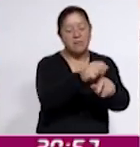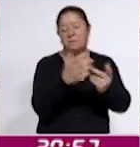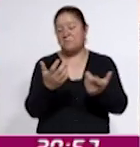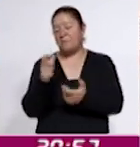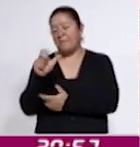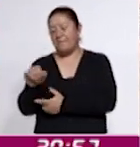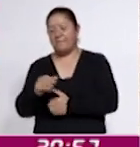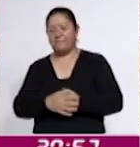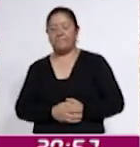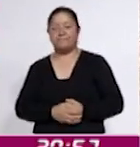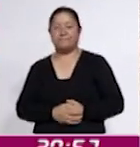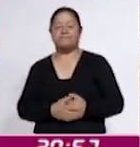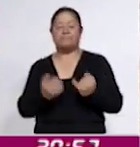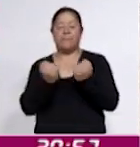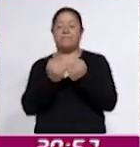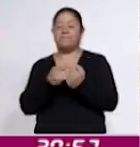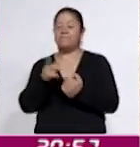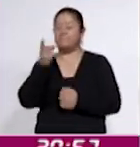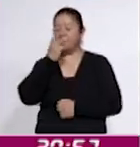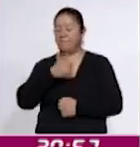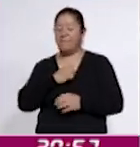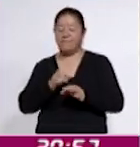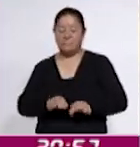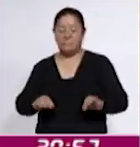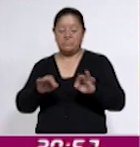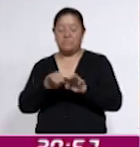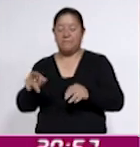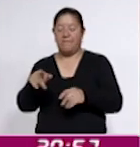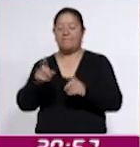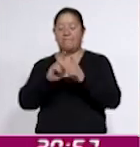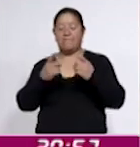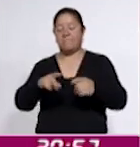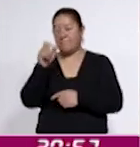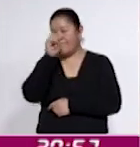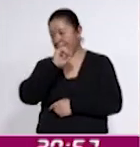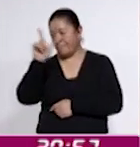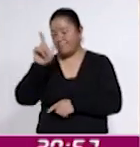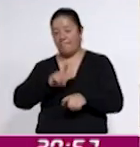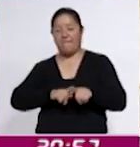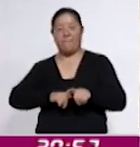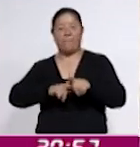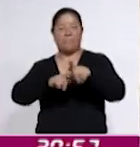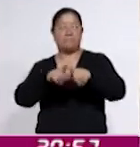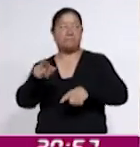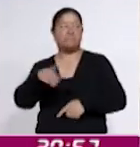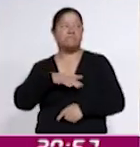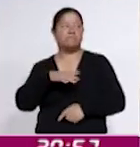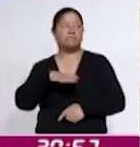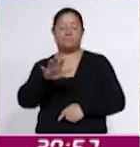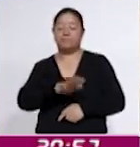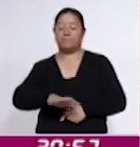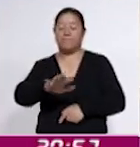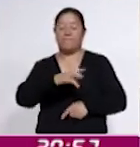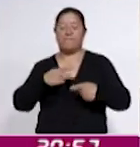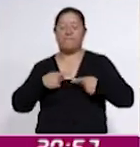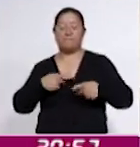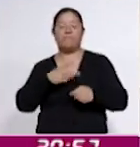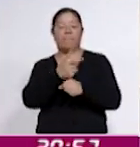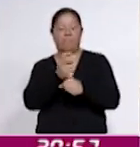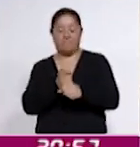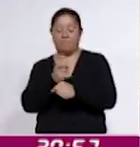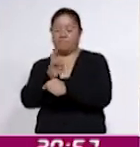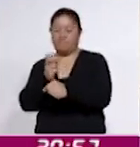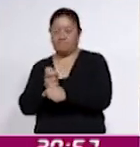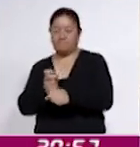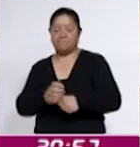De igual forma, se destacó la importancia del desarrollo profesional continuo, por lo que se envió a los sindicalizados, se invitó a los